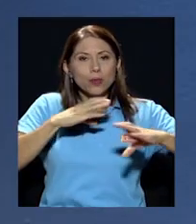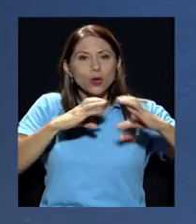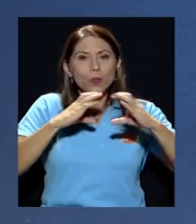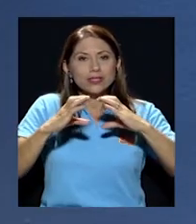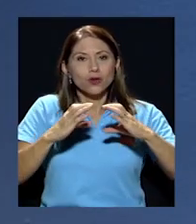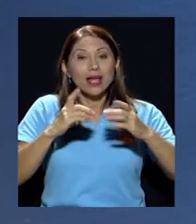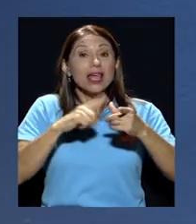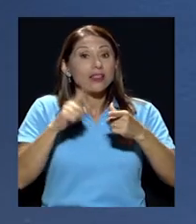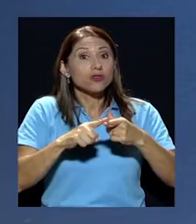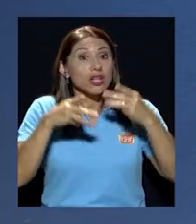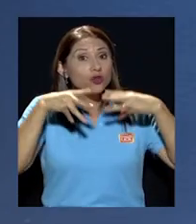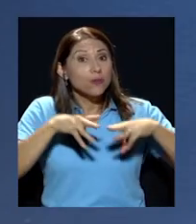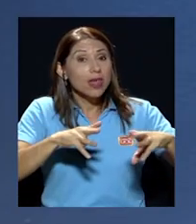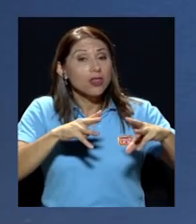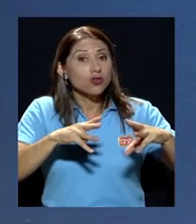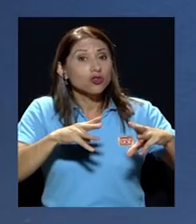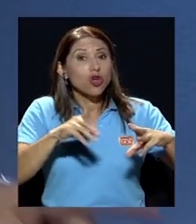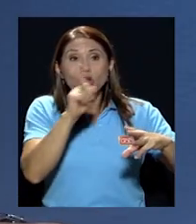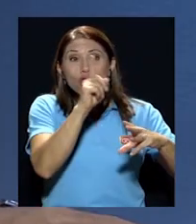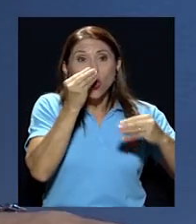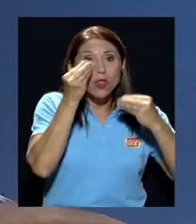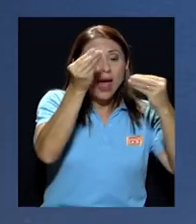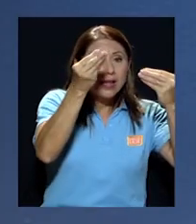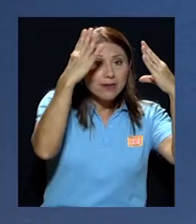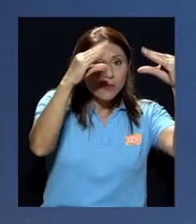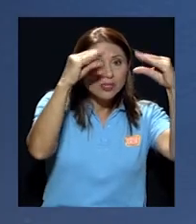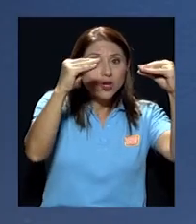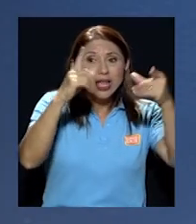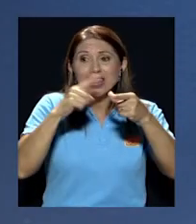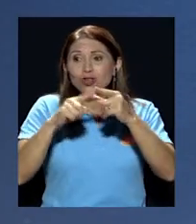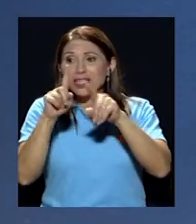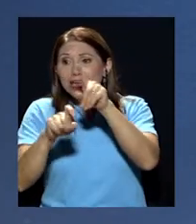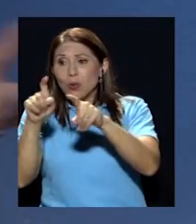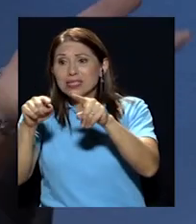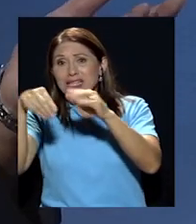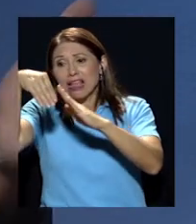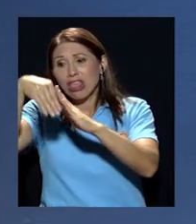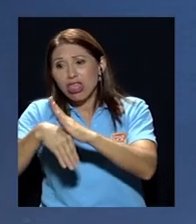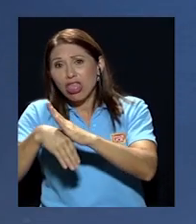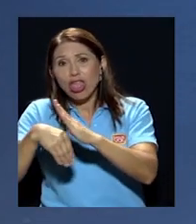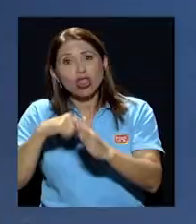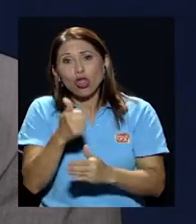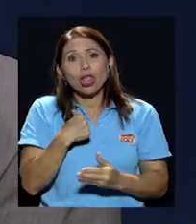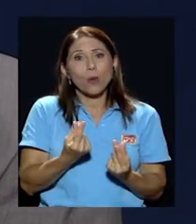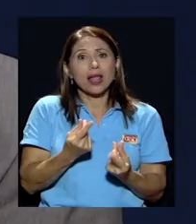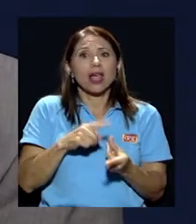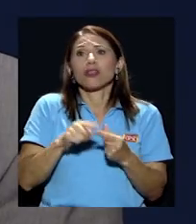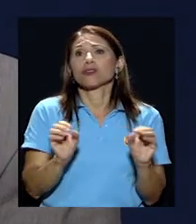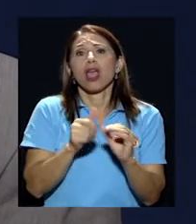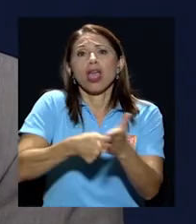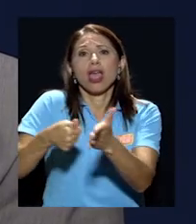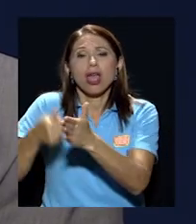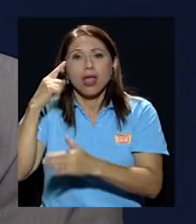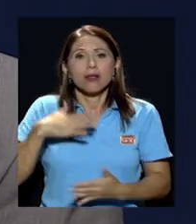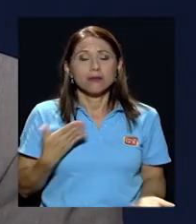posibilidad de información salgo mal en las encuestas al salir mal en las encuestas no tengo plata como no tengo plata no saco votos así de sencillo y